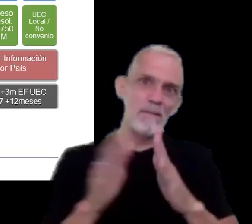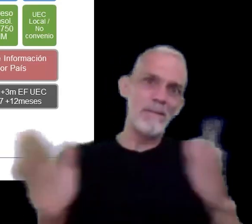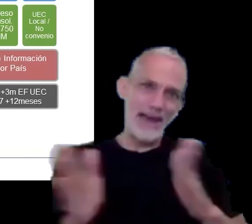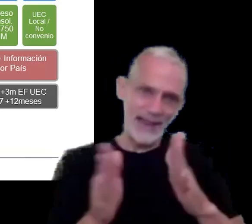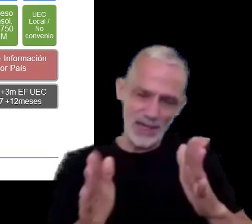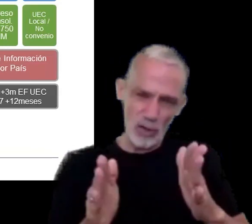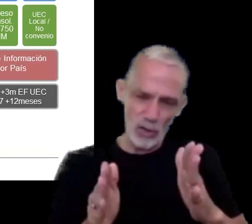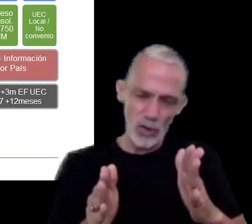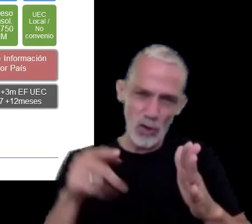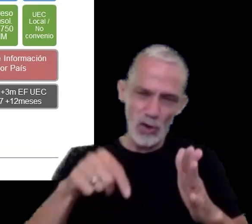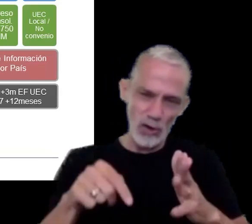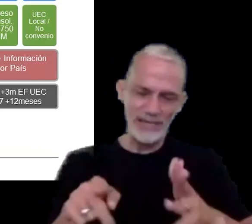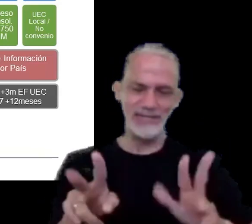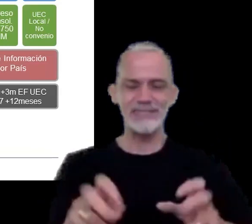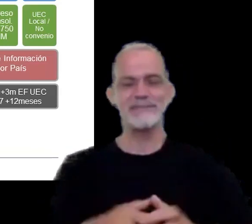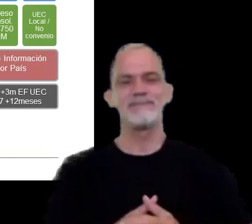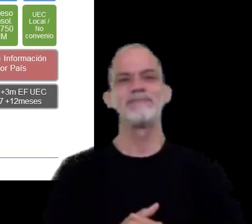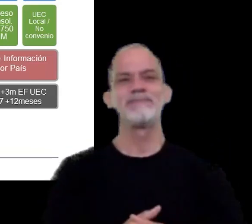en cuestión